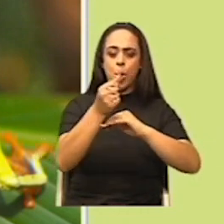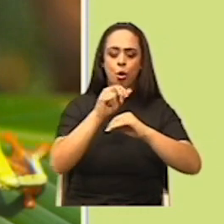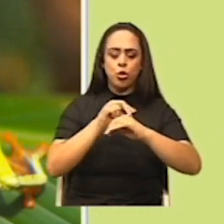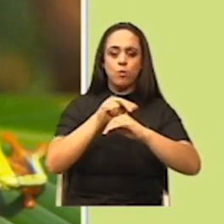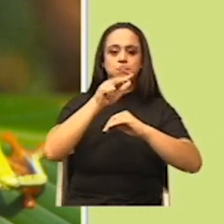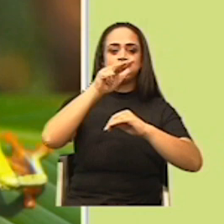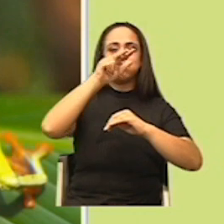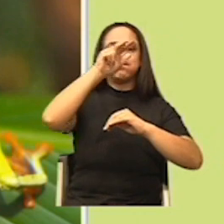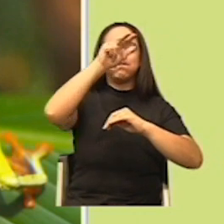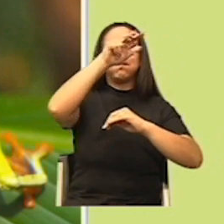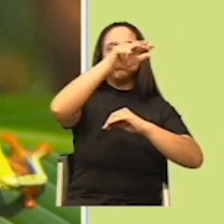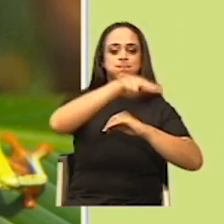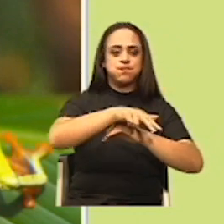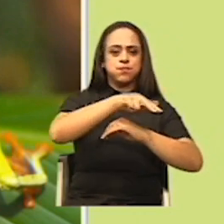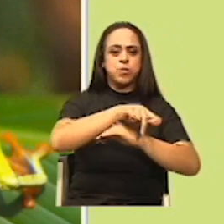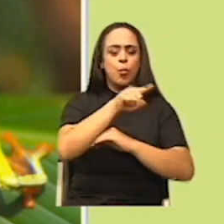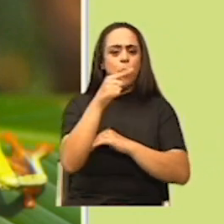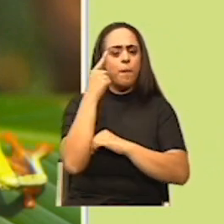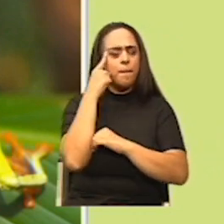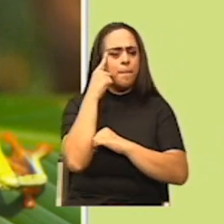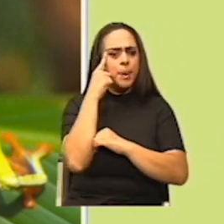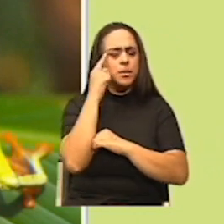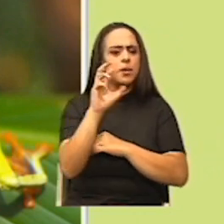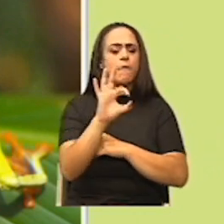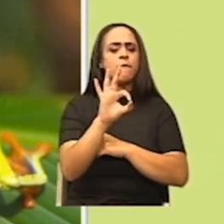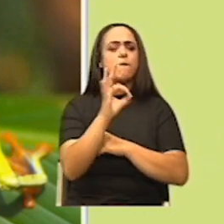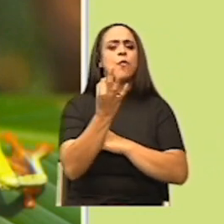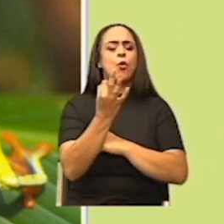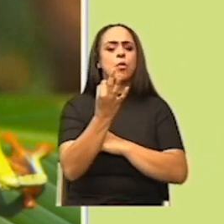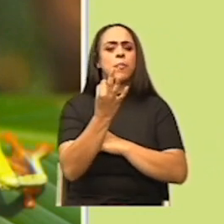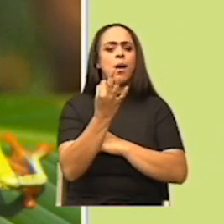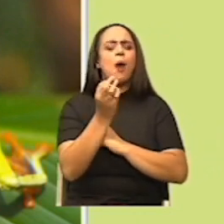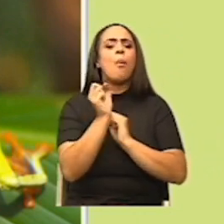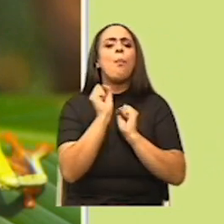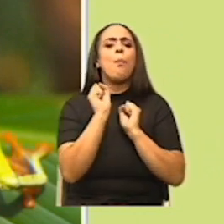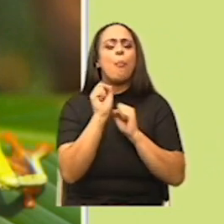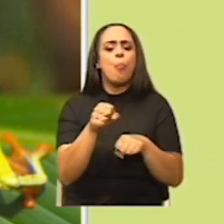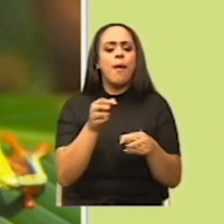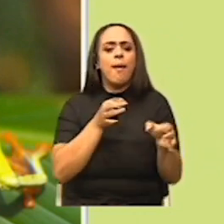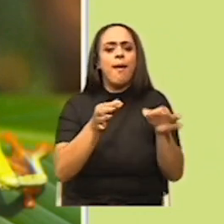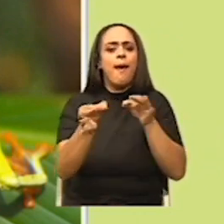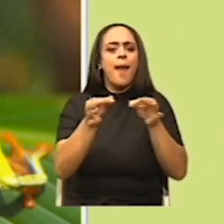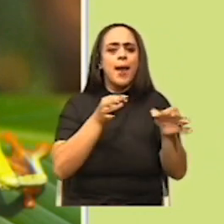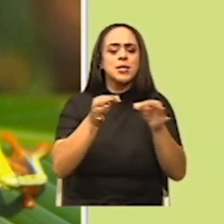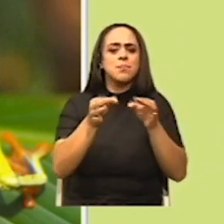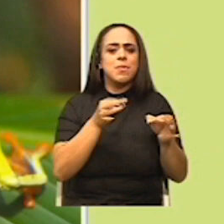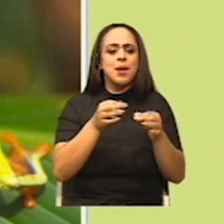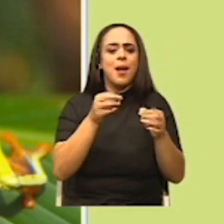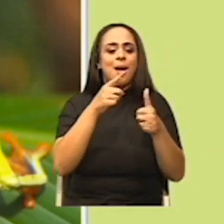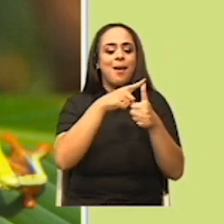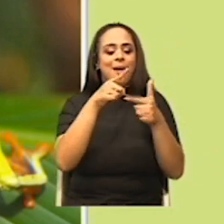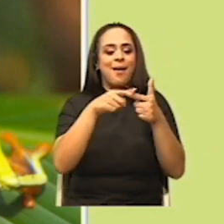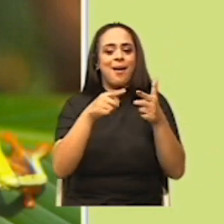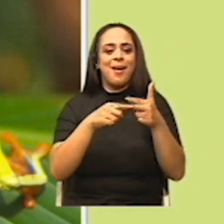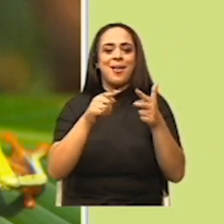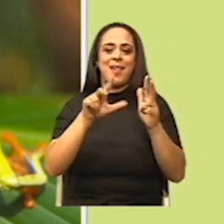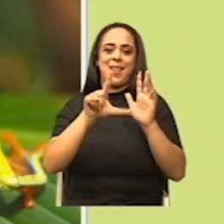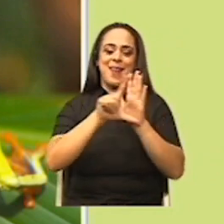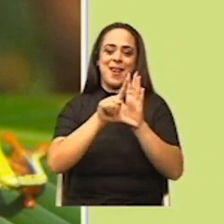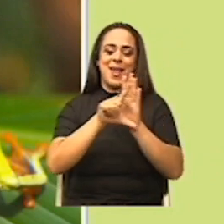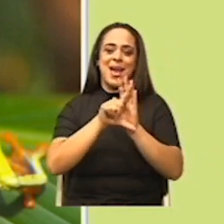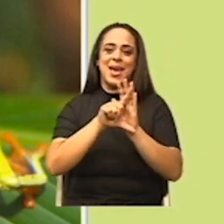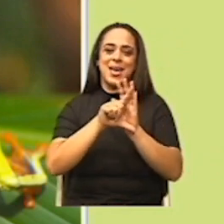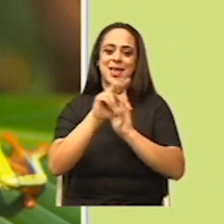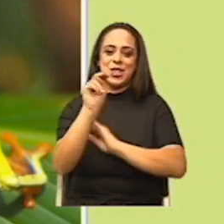Así que pensemos de qué manera podríamos explicar las tres leyes de Newton mediante